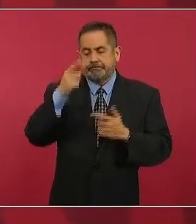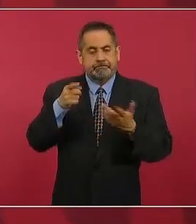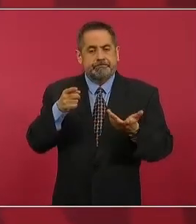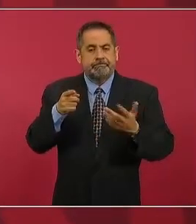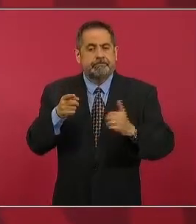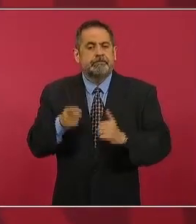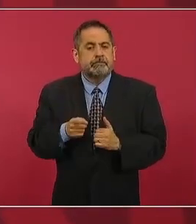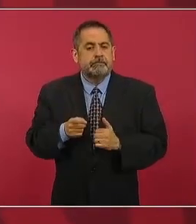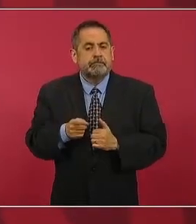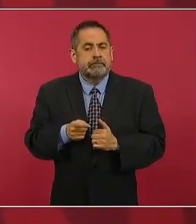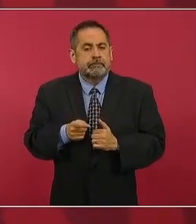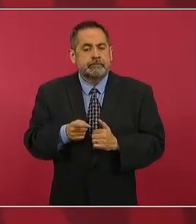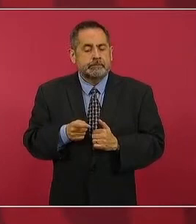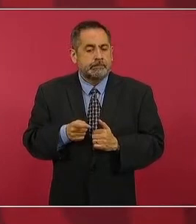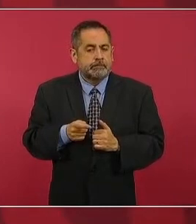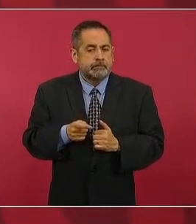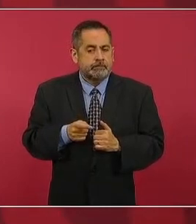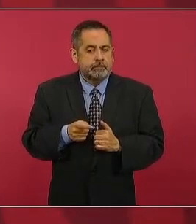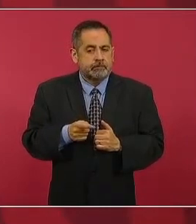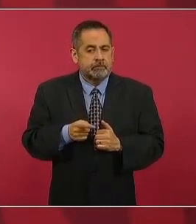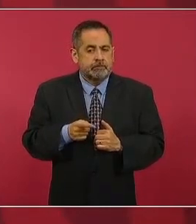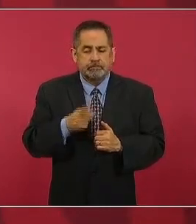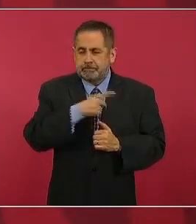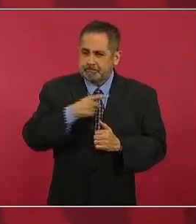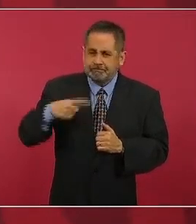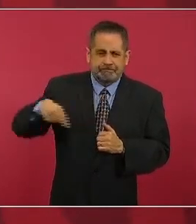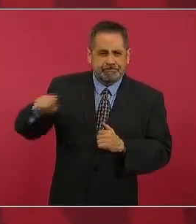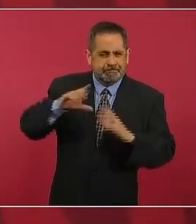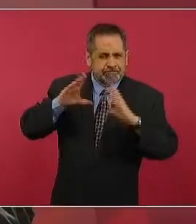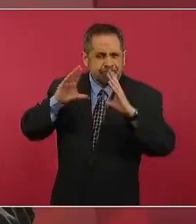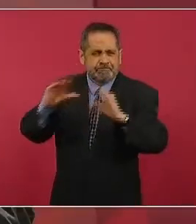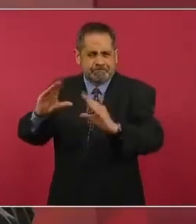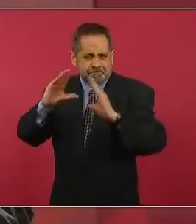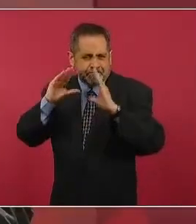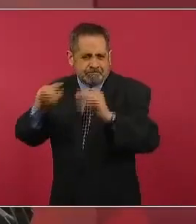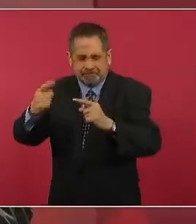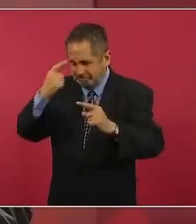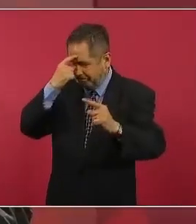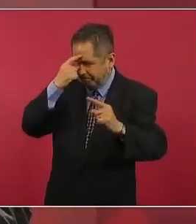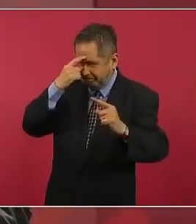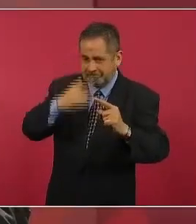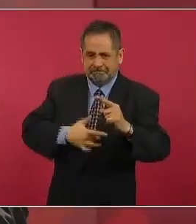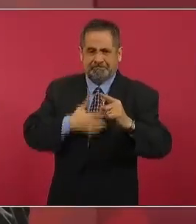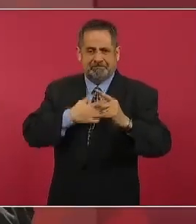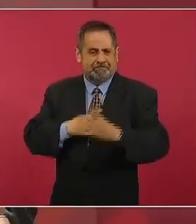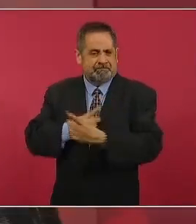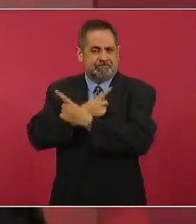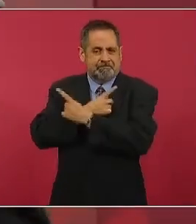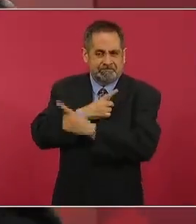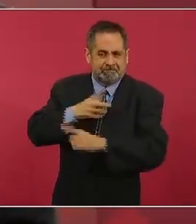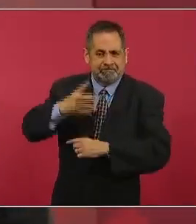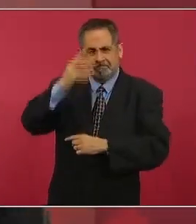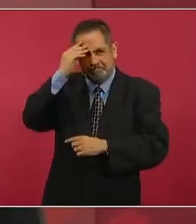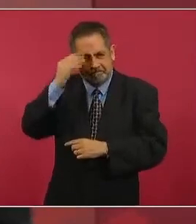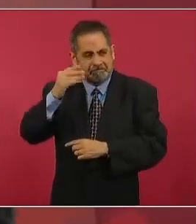de moralizar a México no dejar